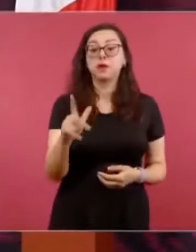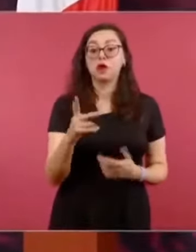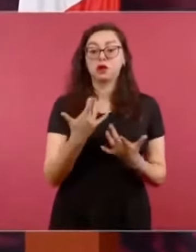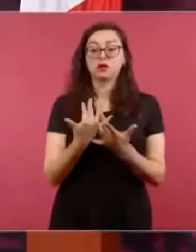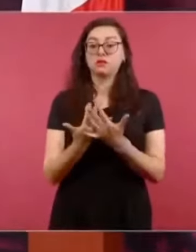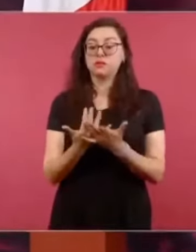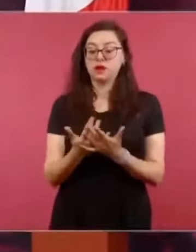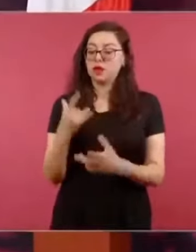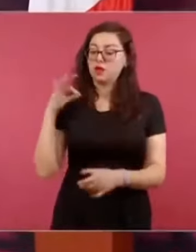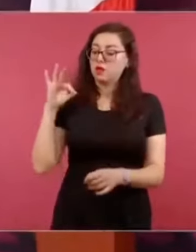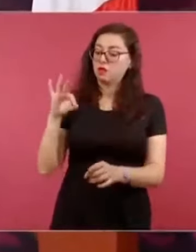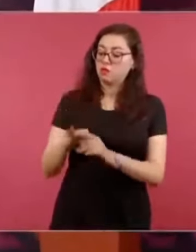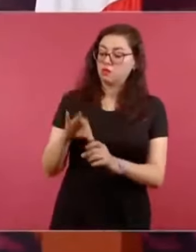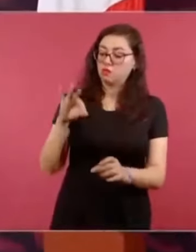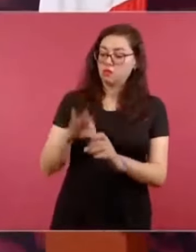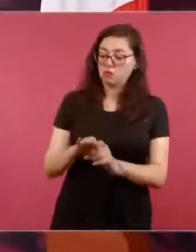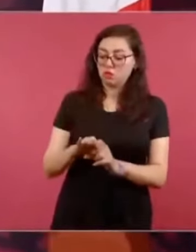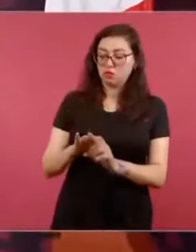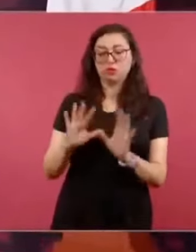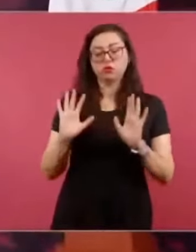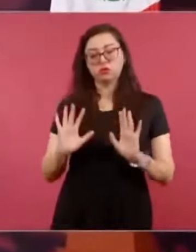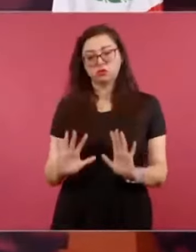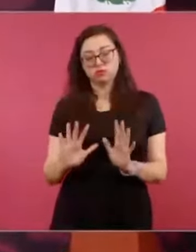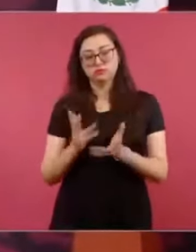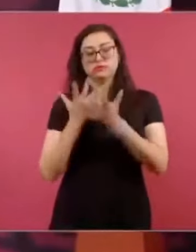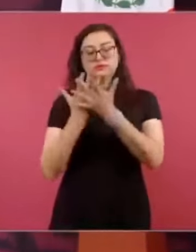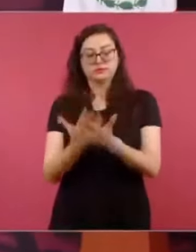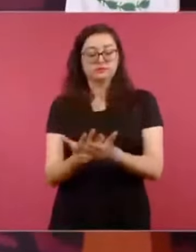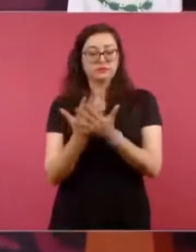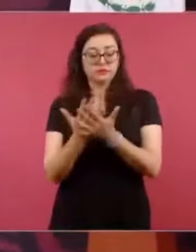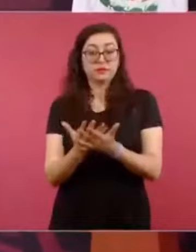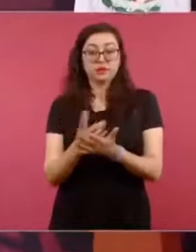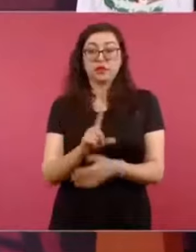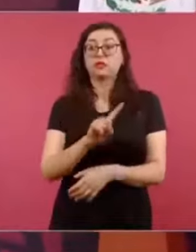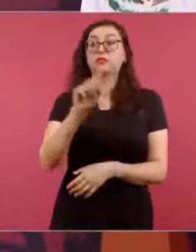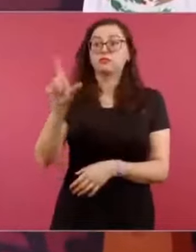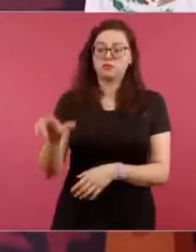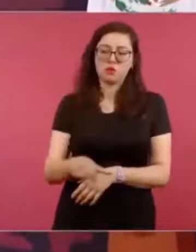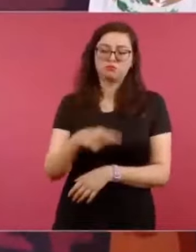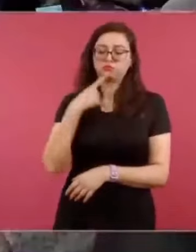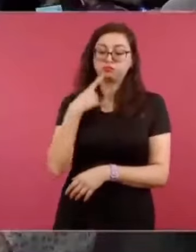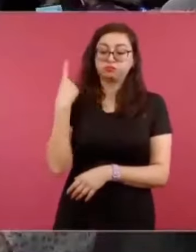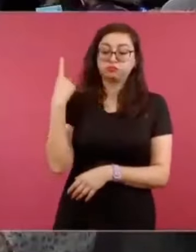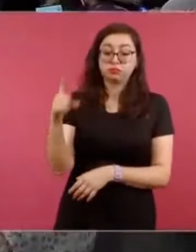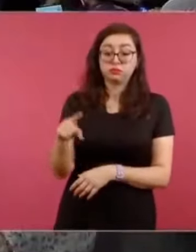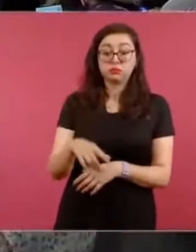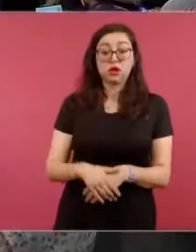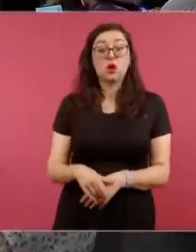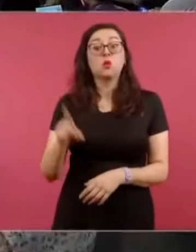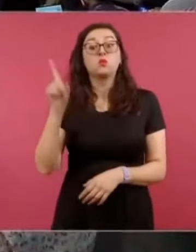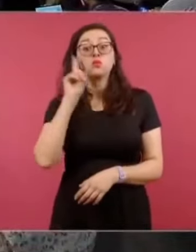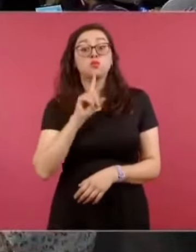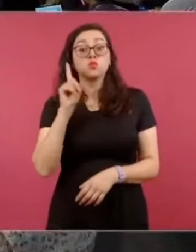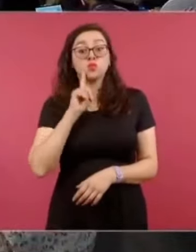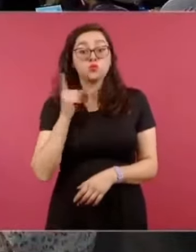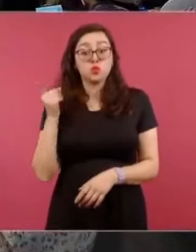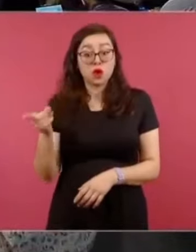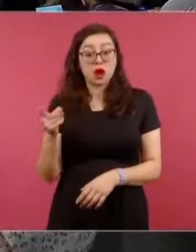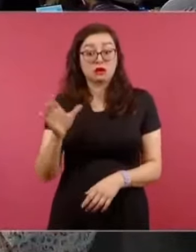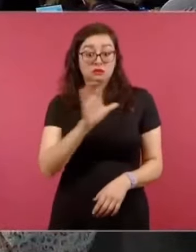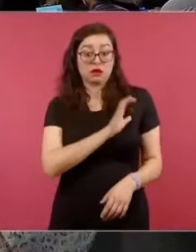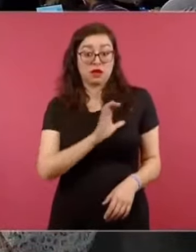y ya después. El punto aquí es que ella actualmente es candidata, presidente.